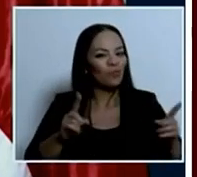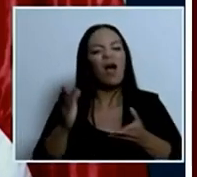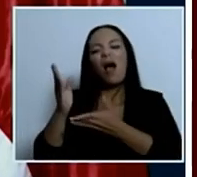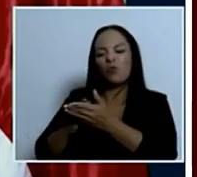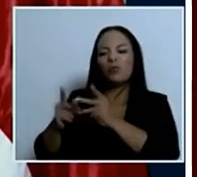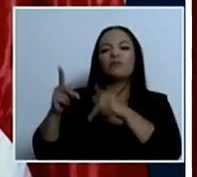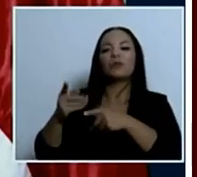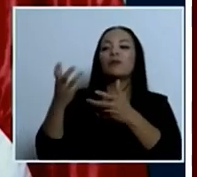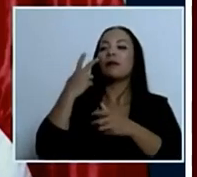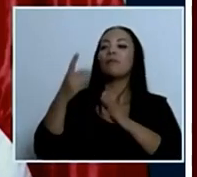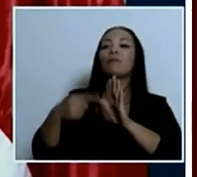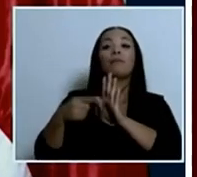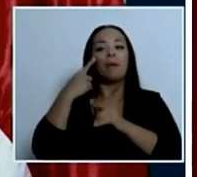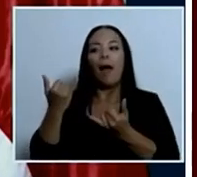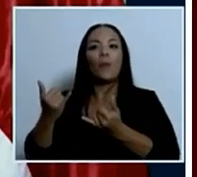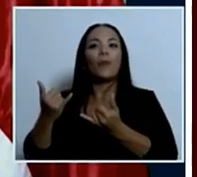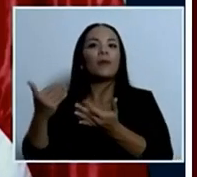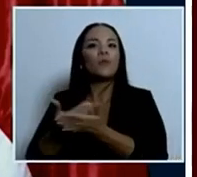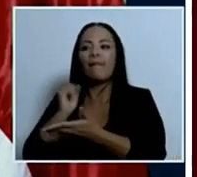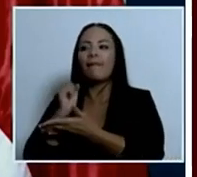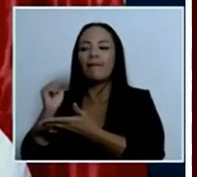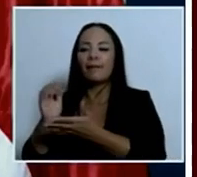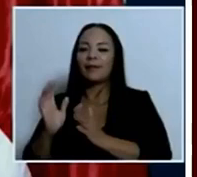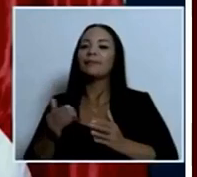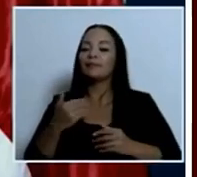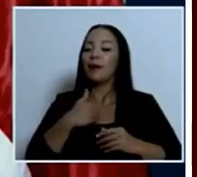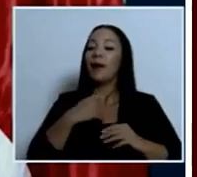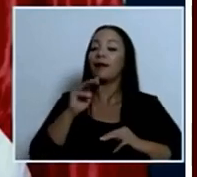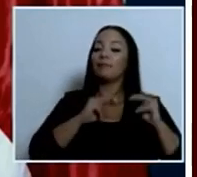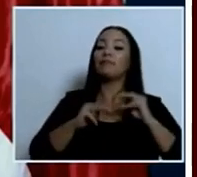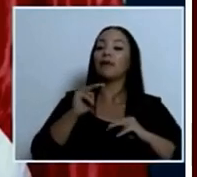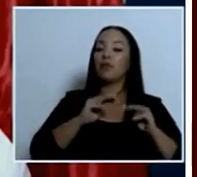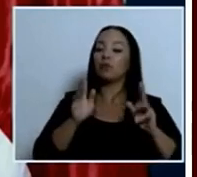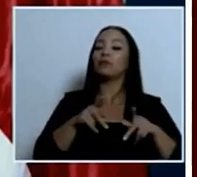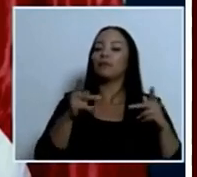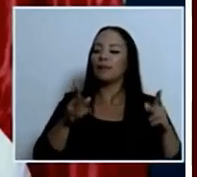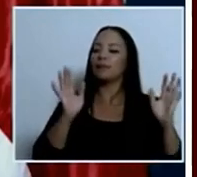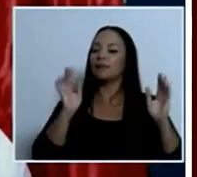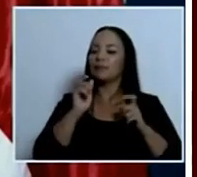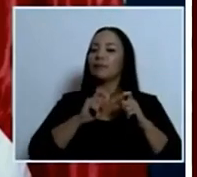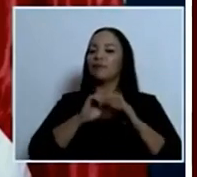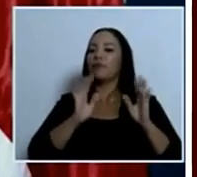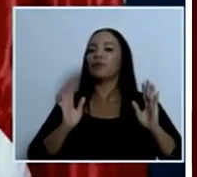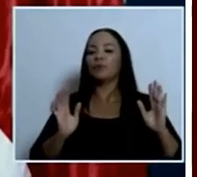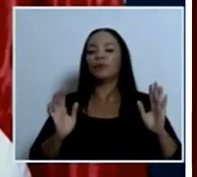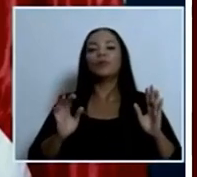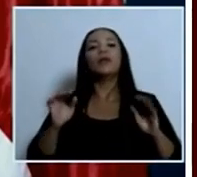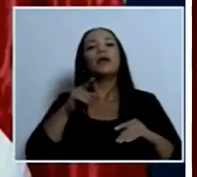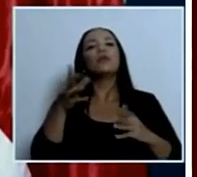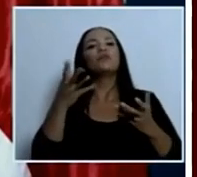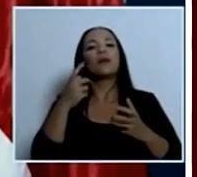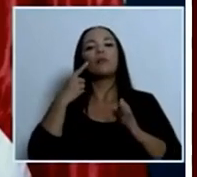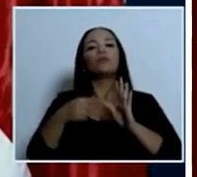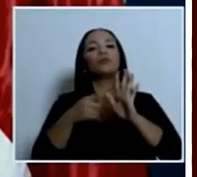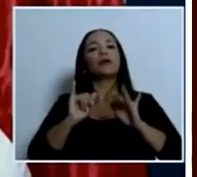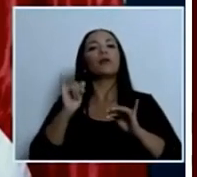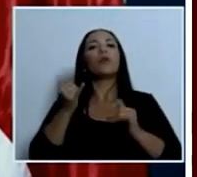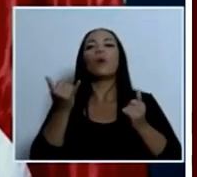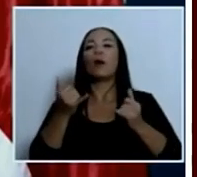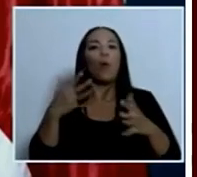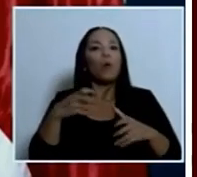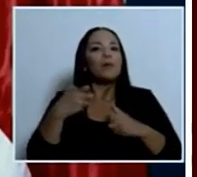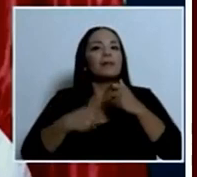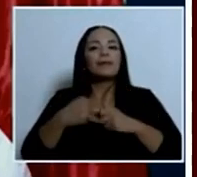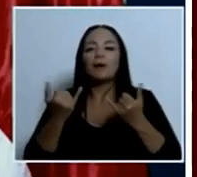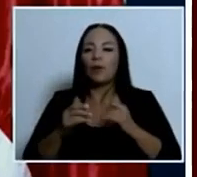que ustedes conocen incluyendo medios de prensa específicos que lo quieren ver hacer ver como una crisis es